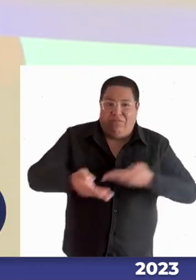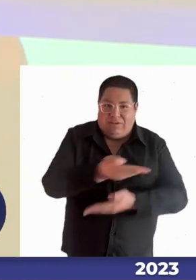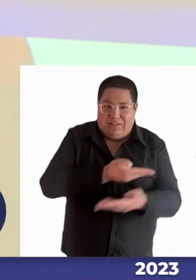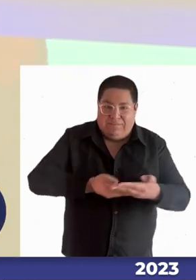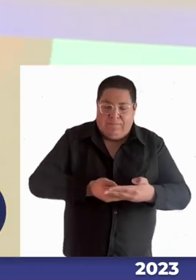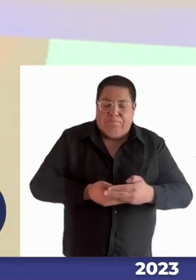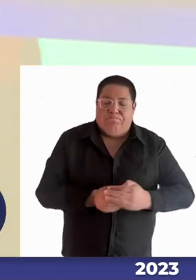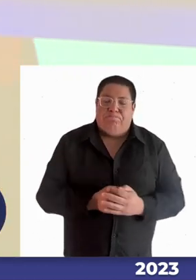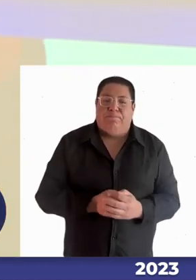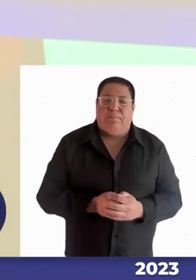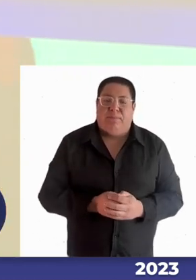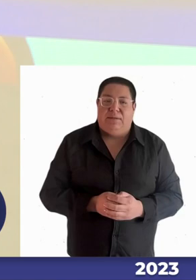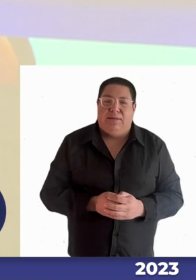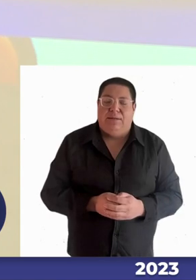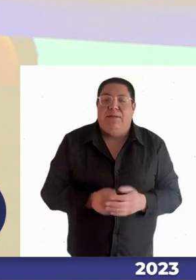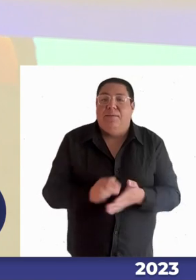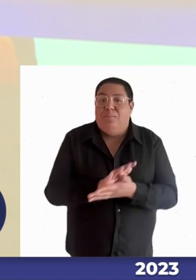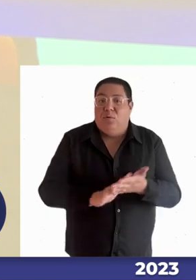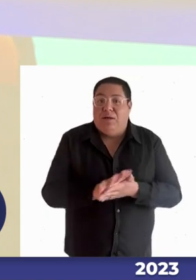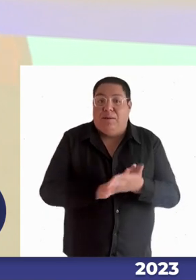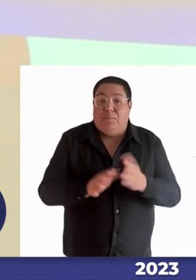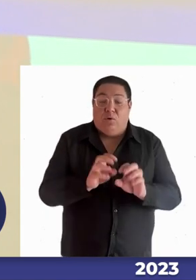una institución de educación